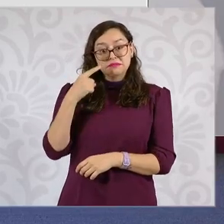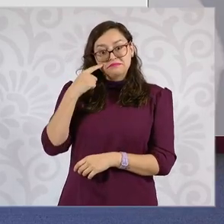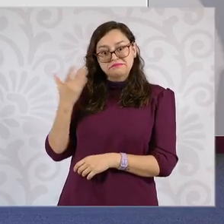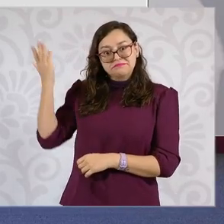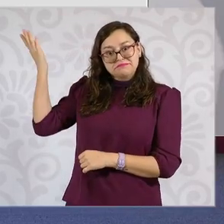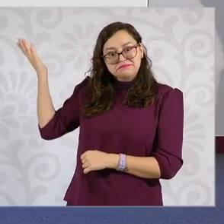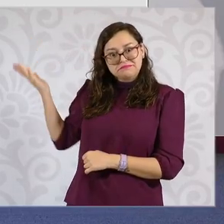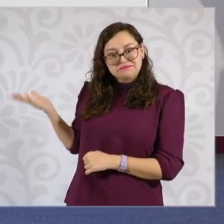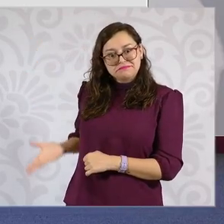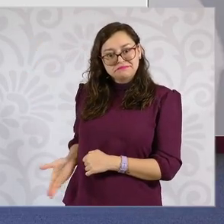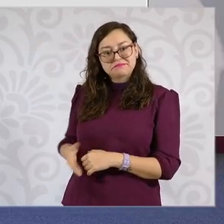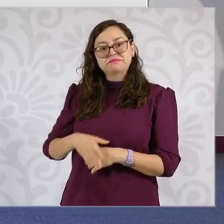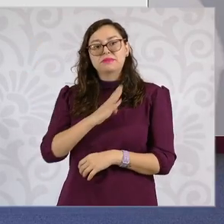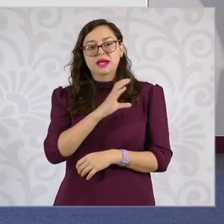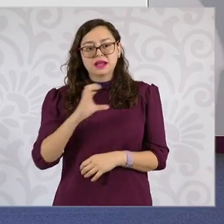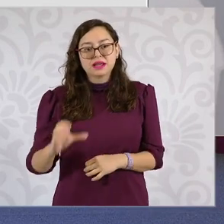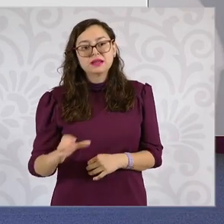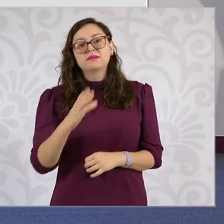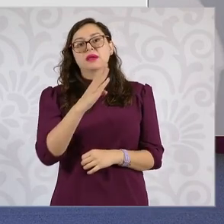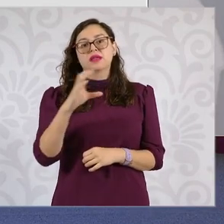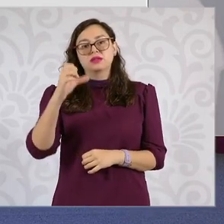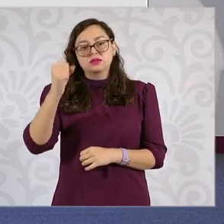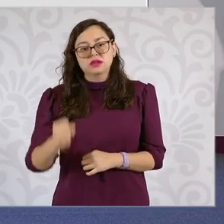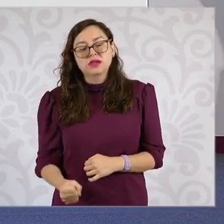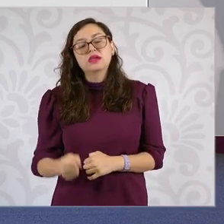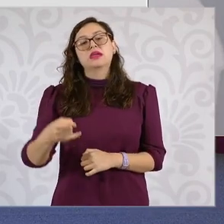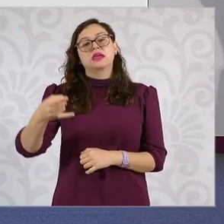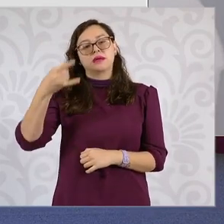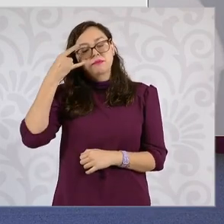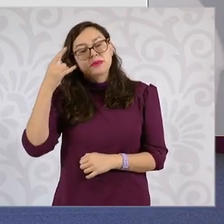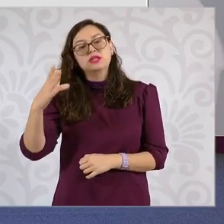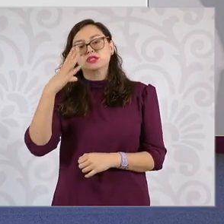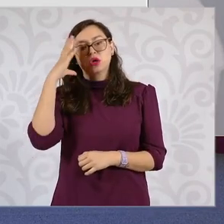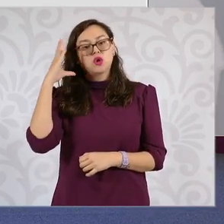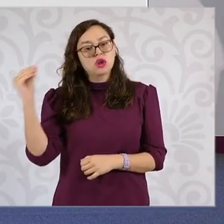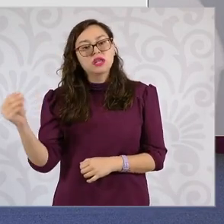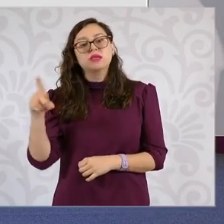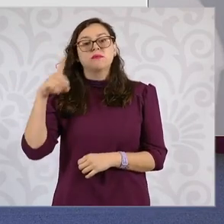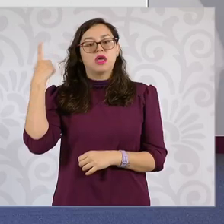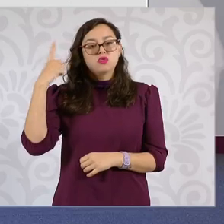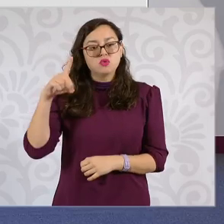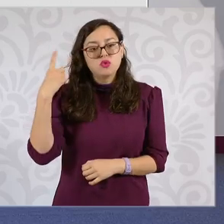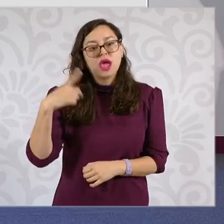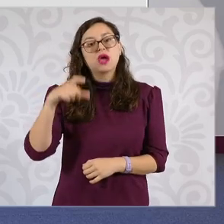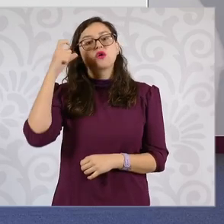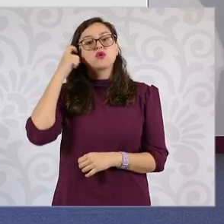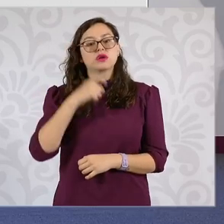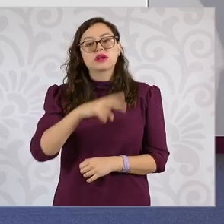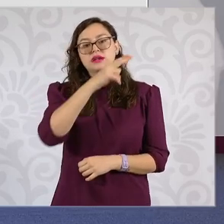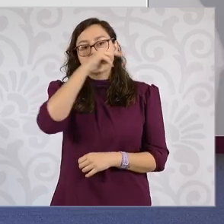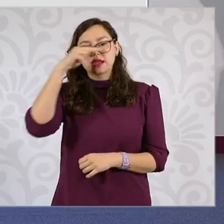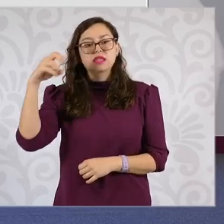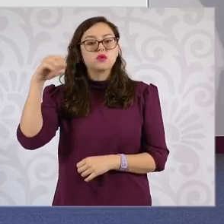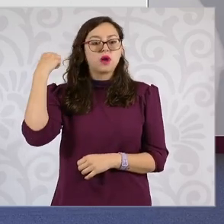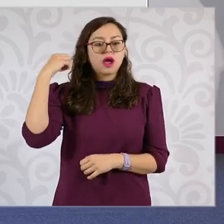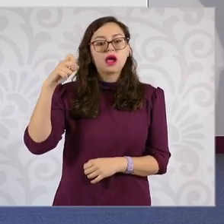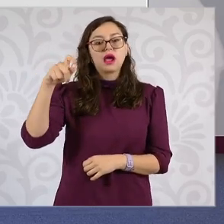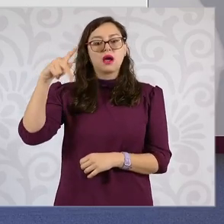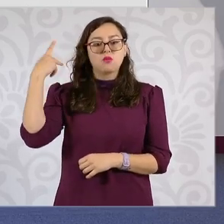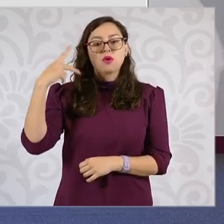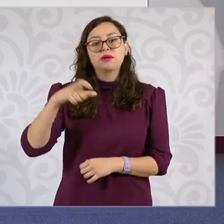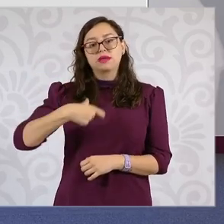California, Baja California Sur, Campeche, Colima, Durango, Guerrero, Estado de México, Hidalgo, Morelos, Nayarit, Oaxaca, Puebla,